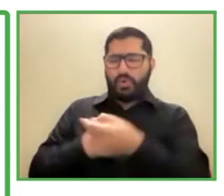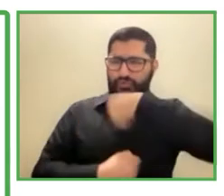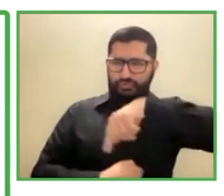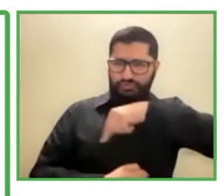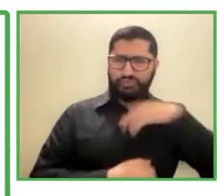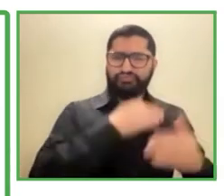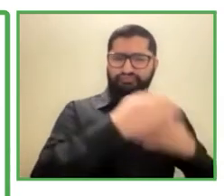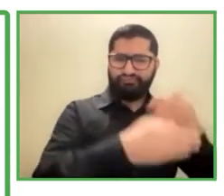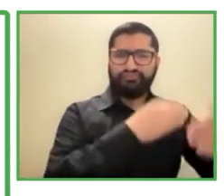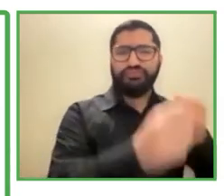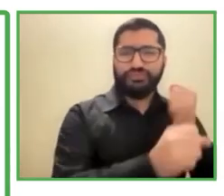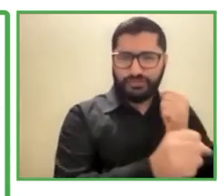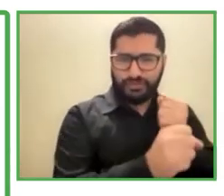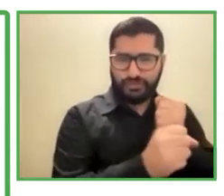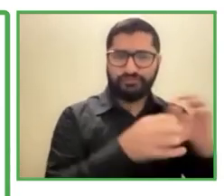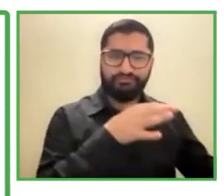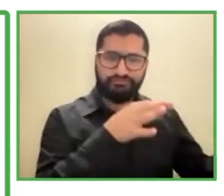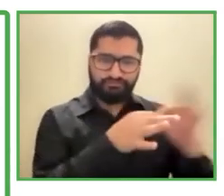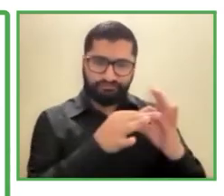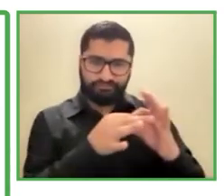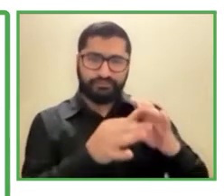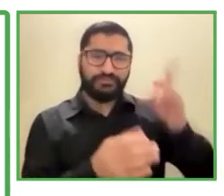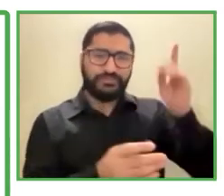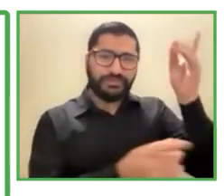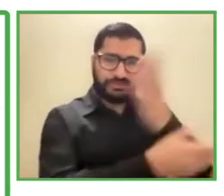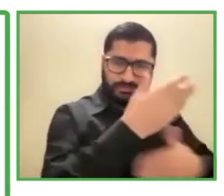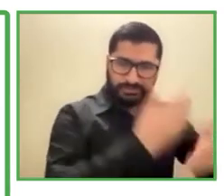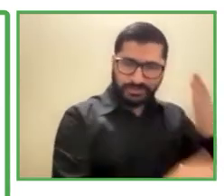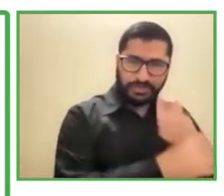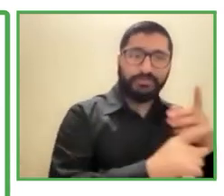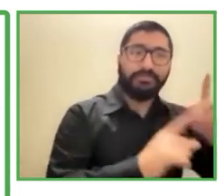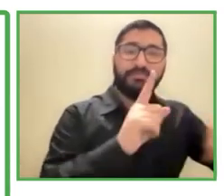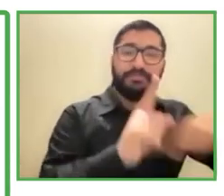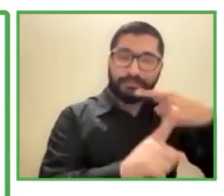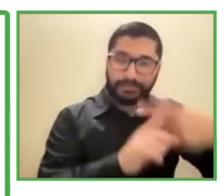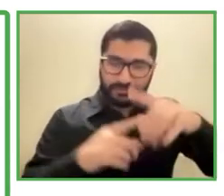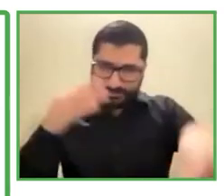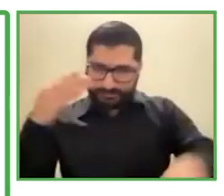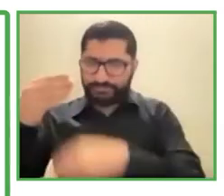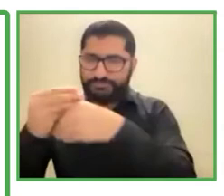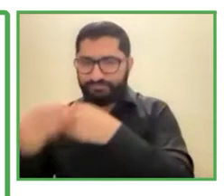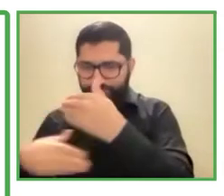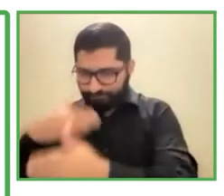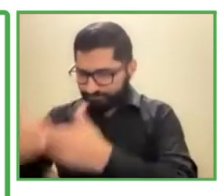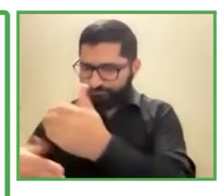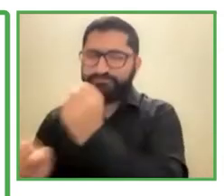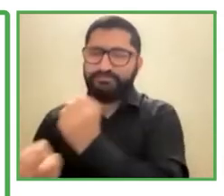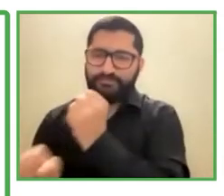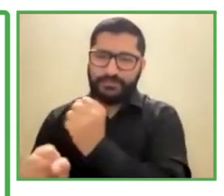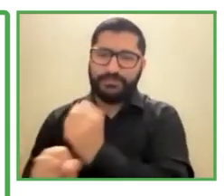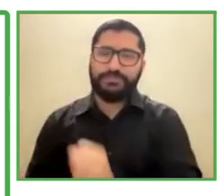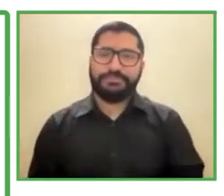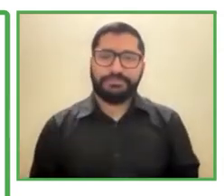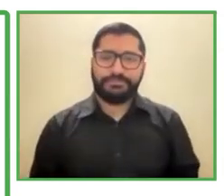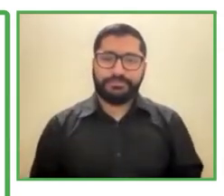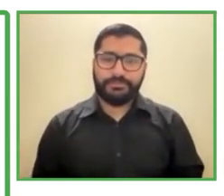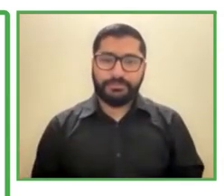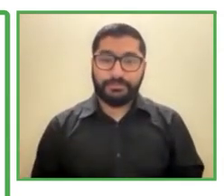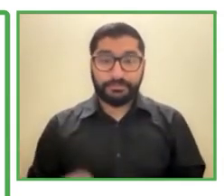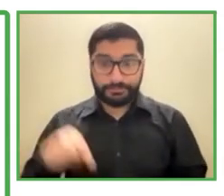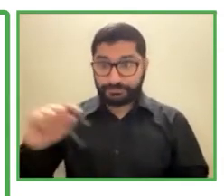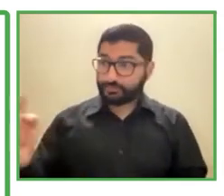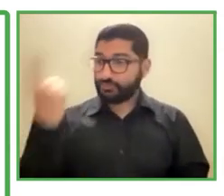Pero este trabajo no se hace solo en Chile, ¿no es cierto?, obviamente nos asesoramos con el Servicio Nacional de la Discapacidad,